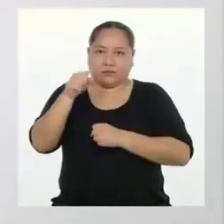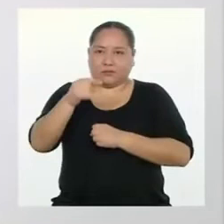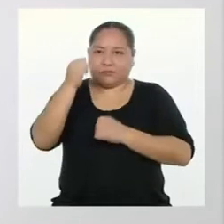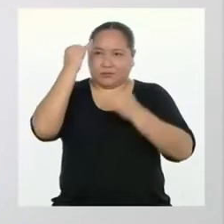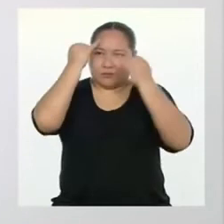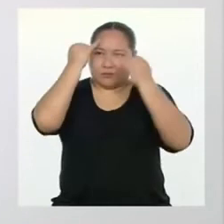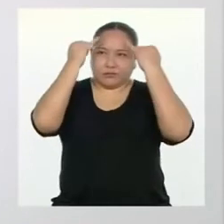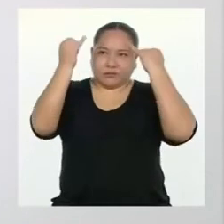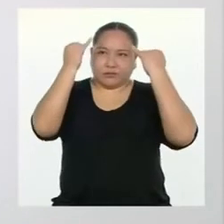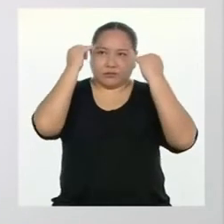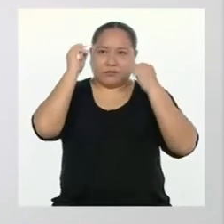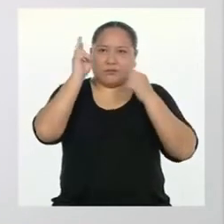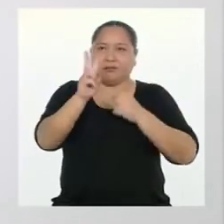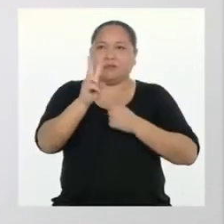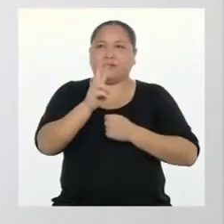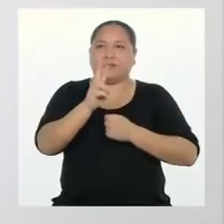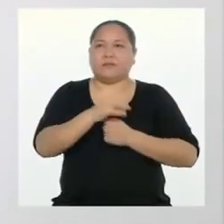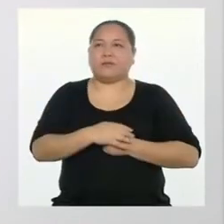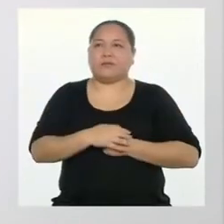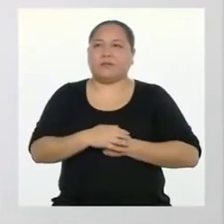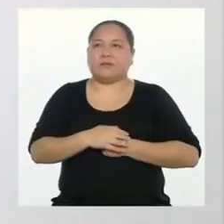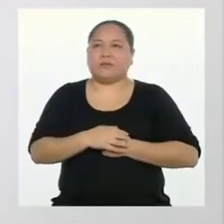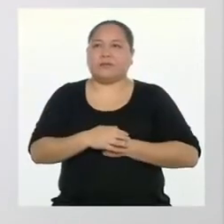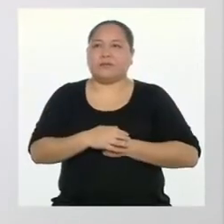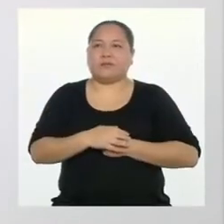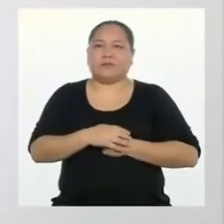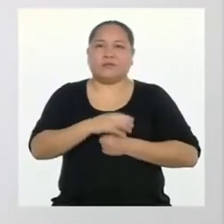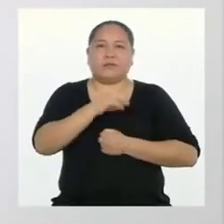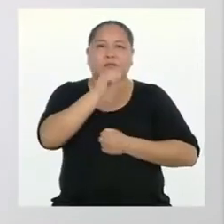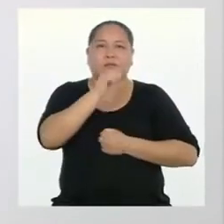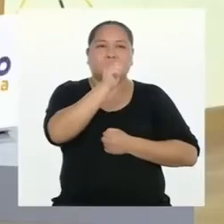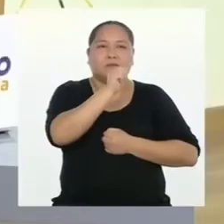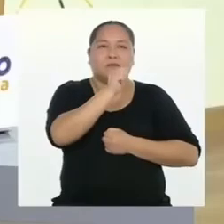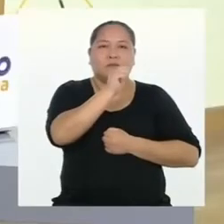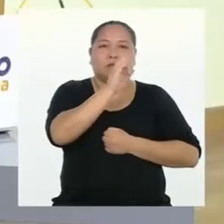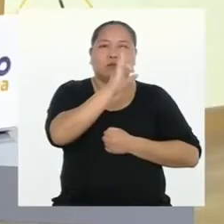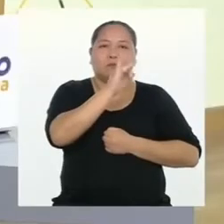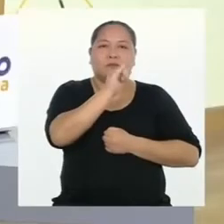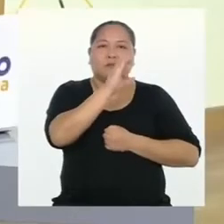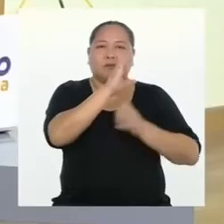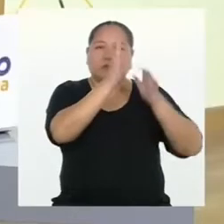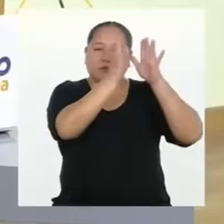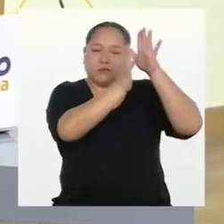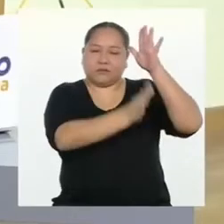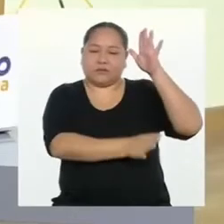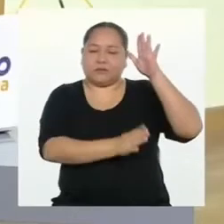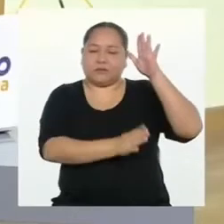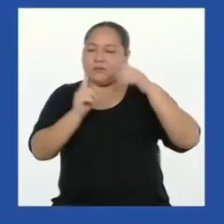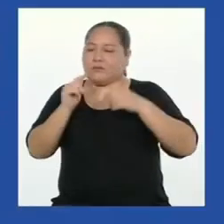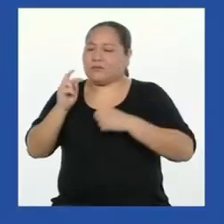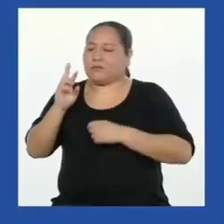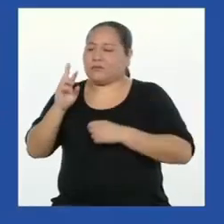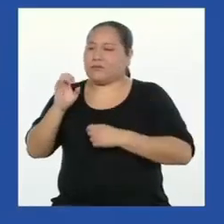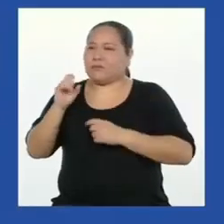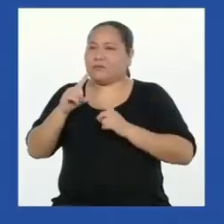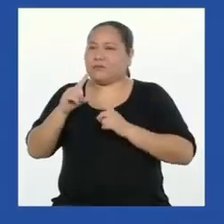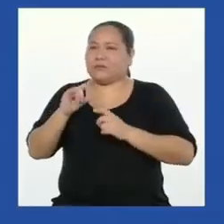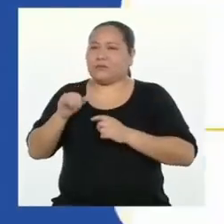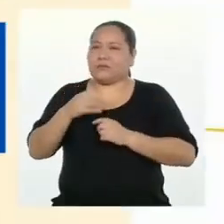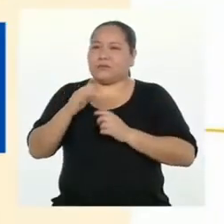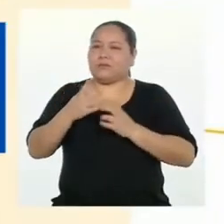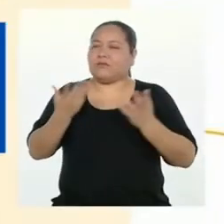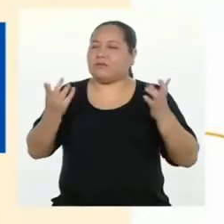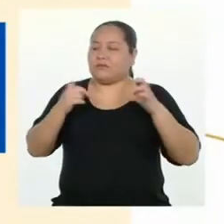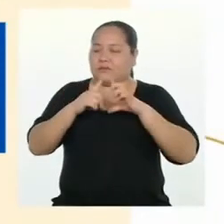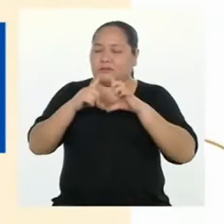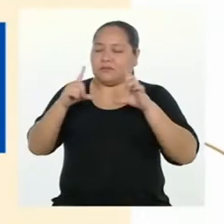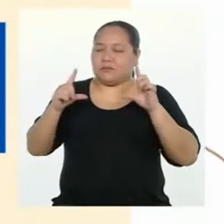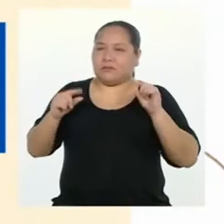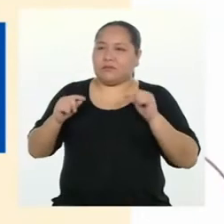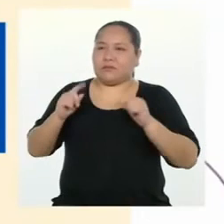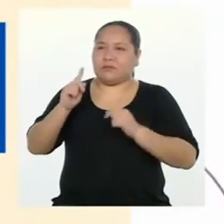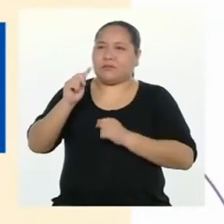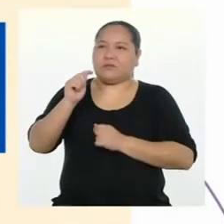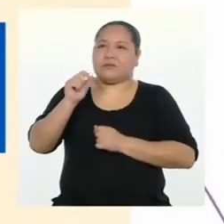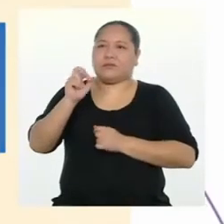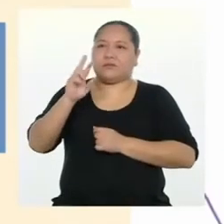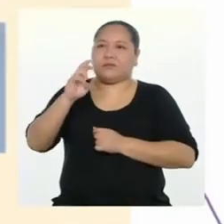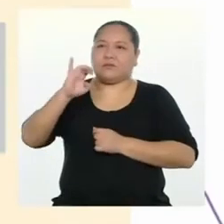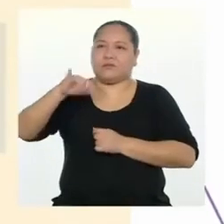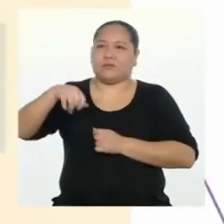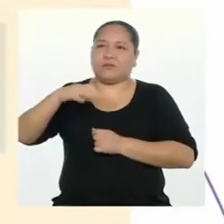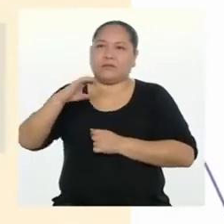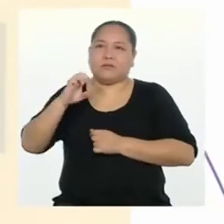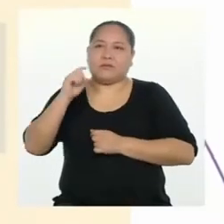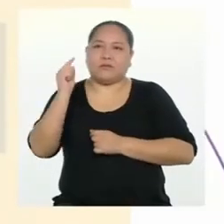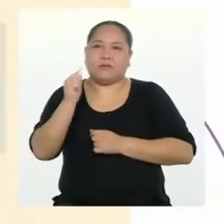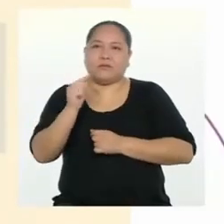opciones a dos, afiche o tarjeta. ¿Y qué son las tarjetas? Una tarjeta